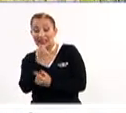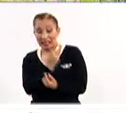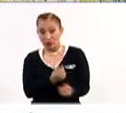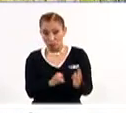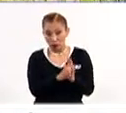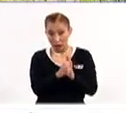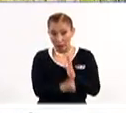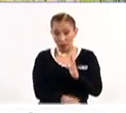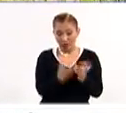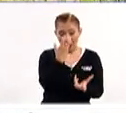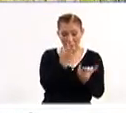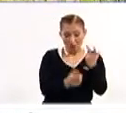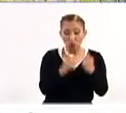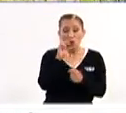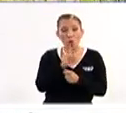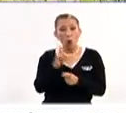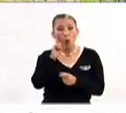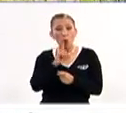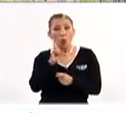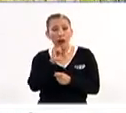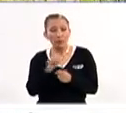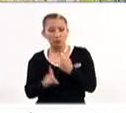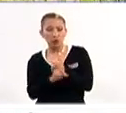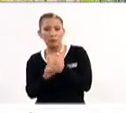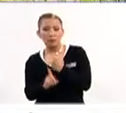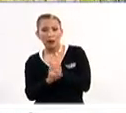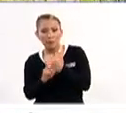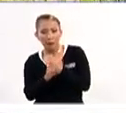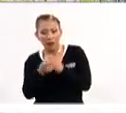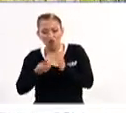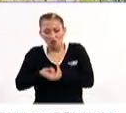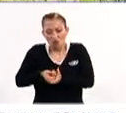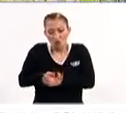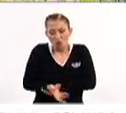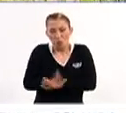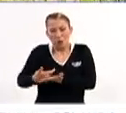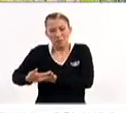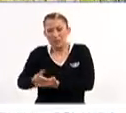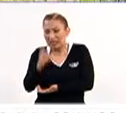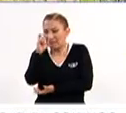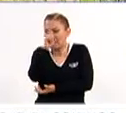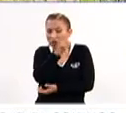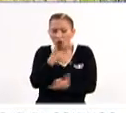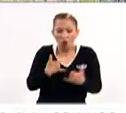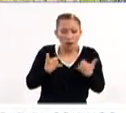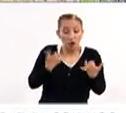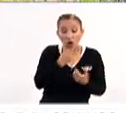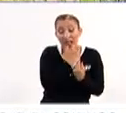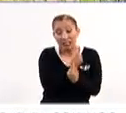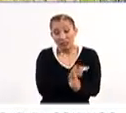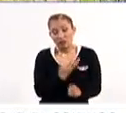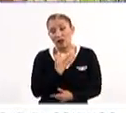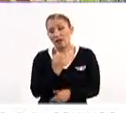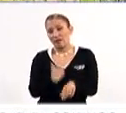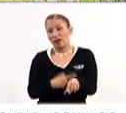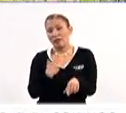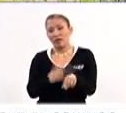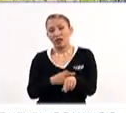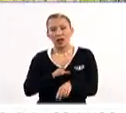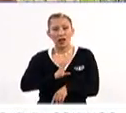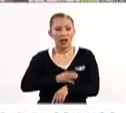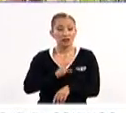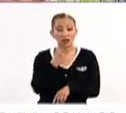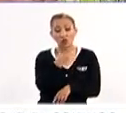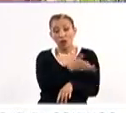los quemados, las mujeres que tienen, problemas de partos complicados o muy jóvenes, los niños con enfermedades terminales, con sus